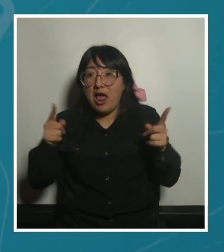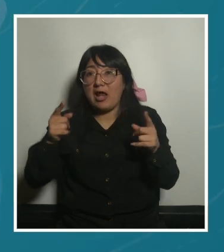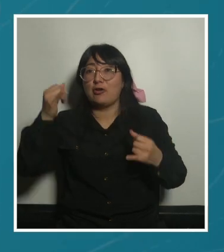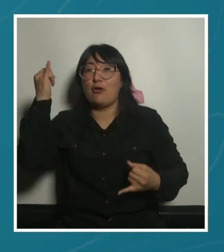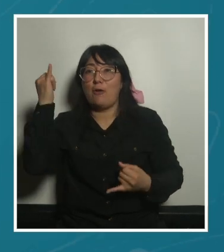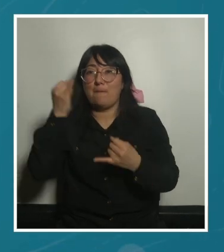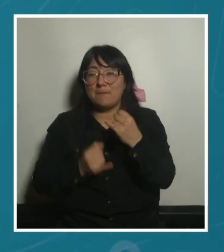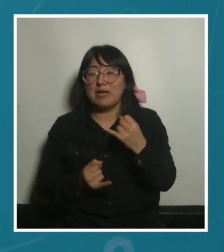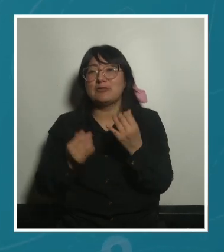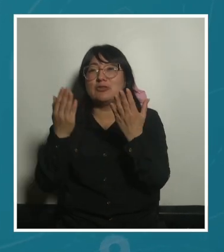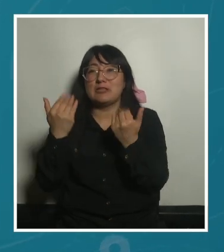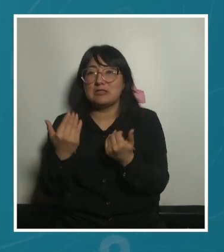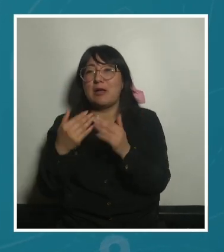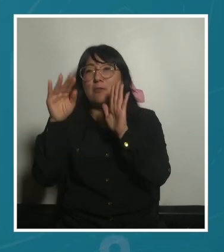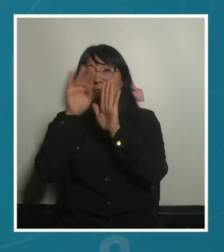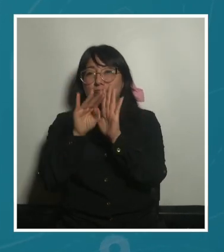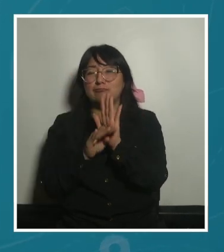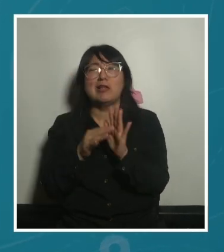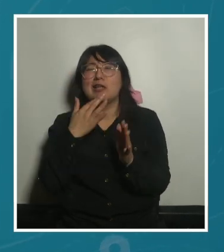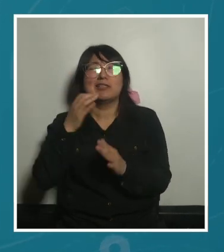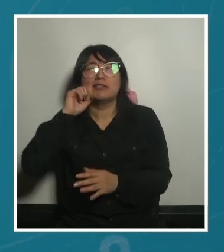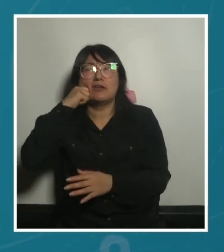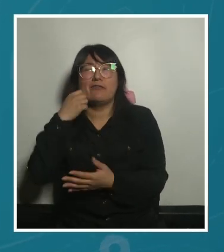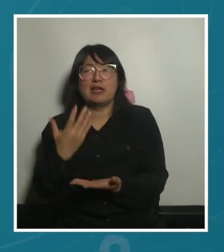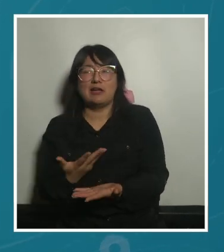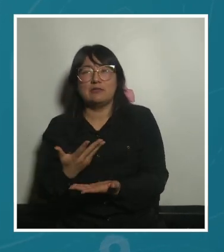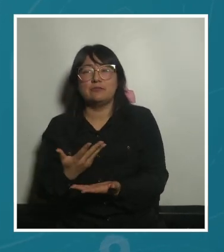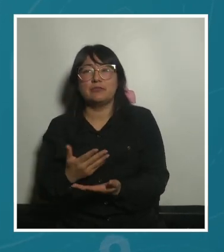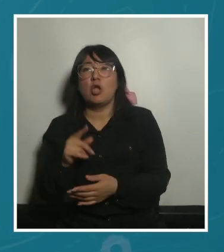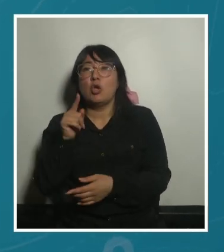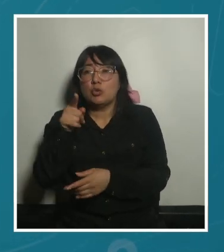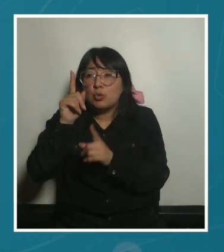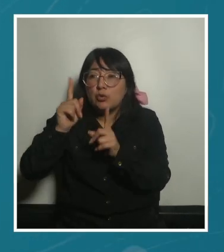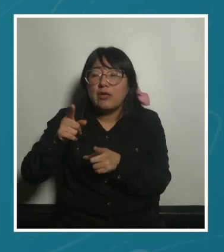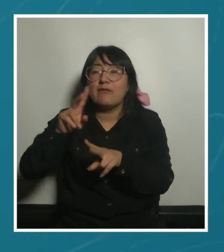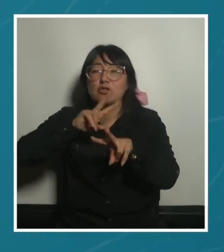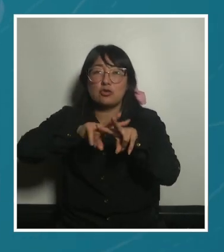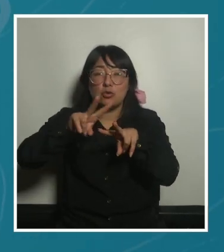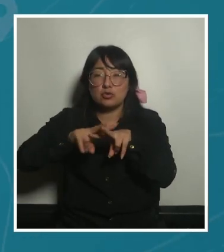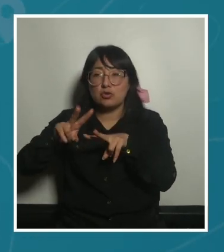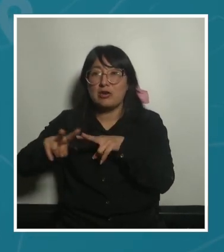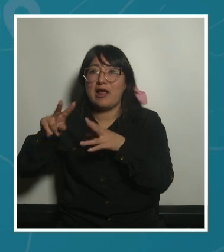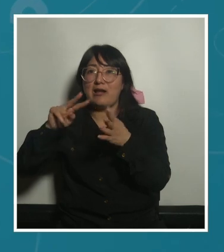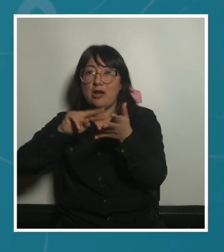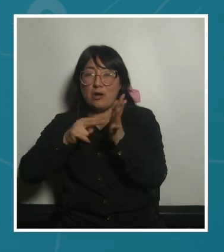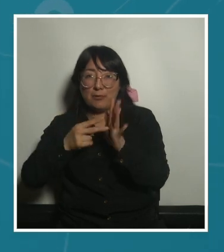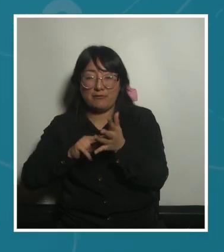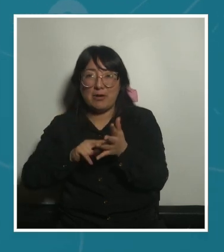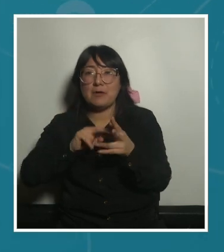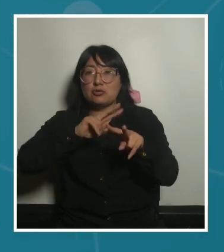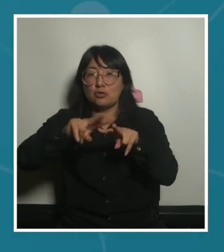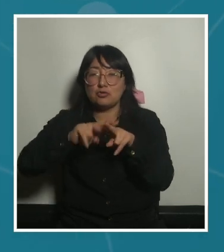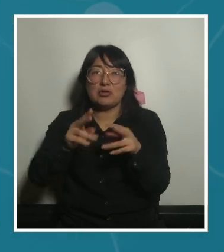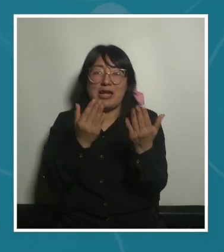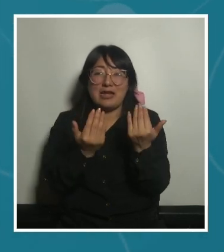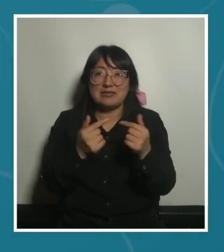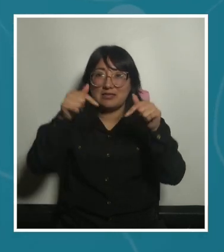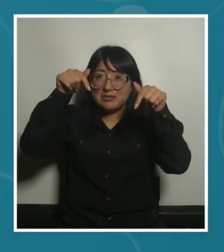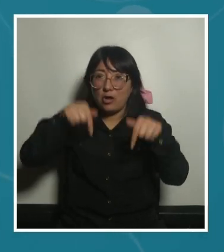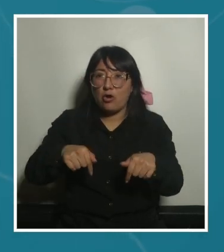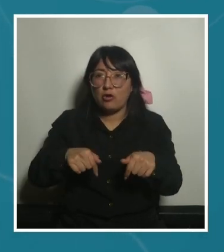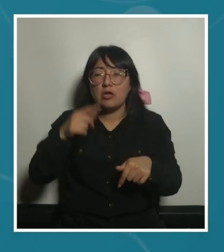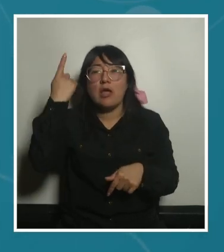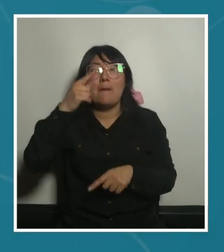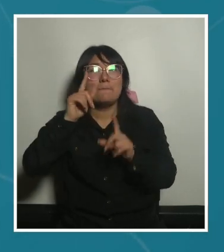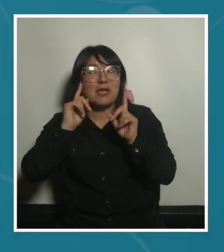tenemos que tener una previsión es decir tú tienes que resolver las necesidades que tienes hoy pero es que